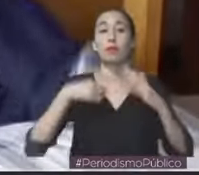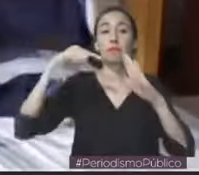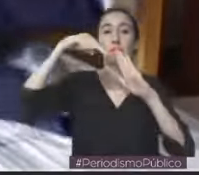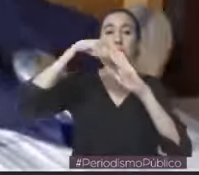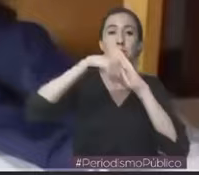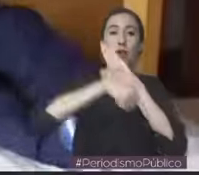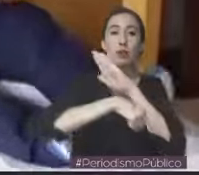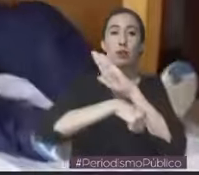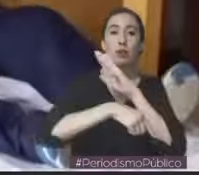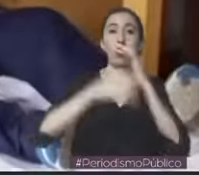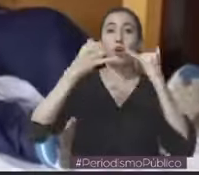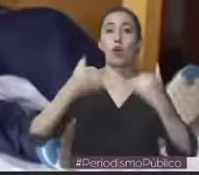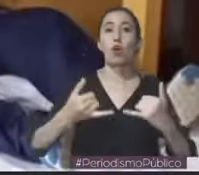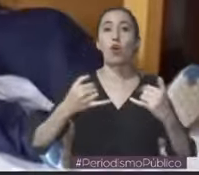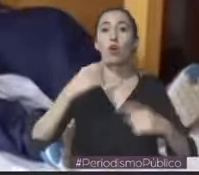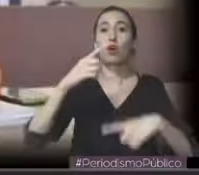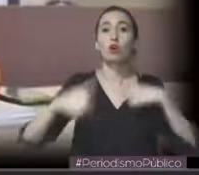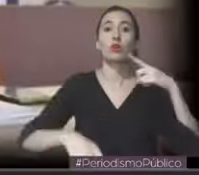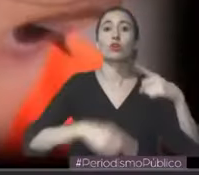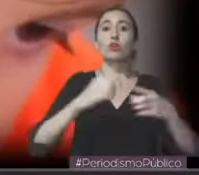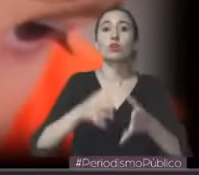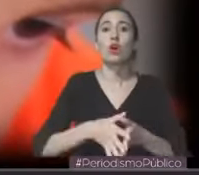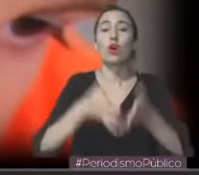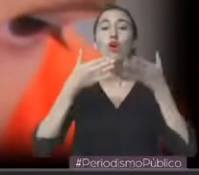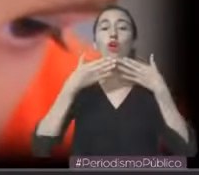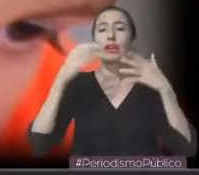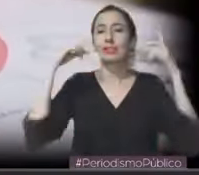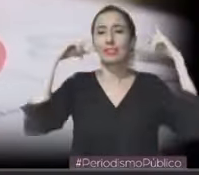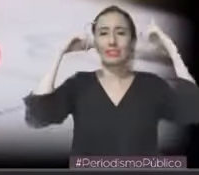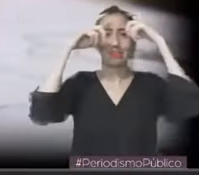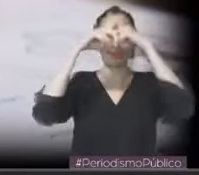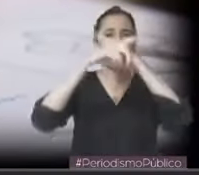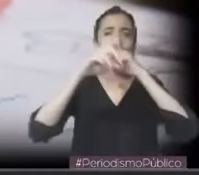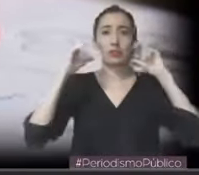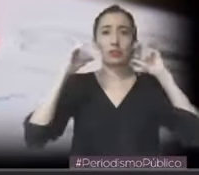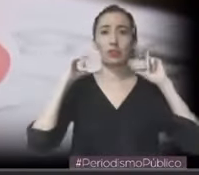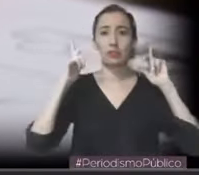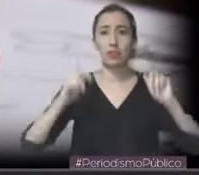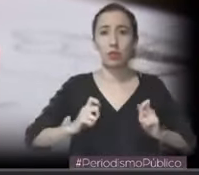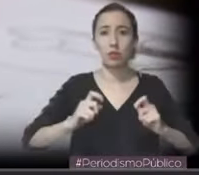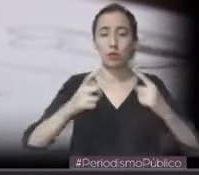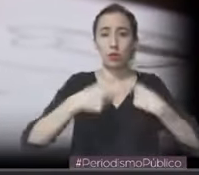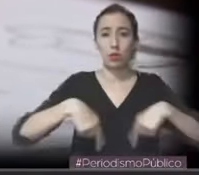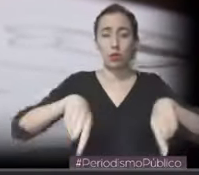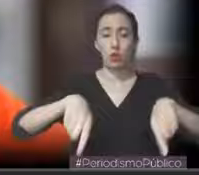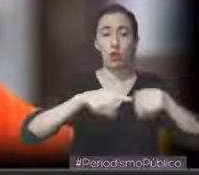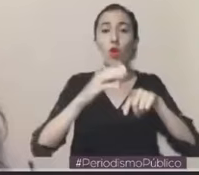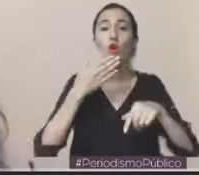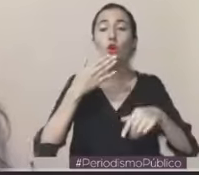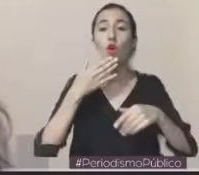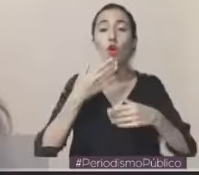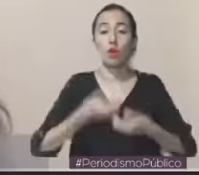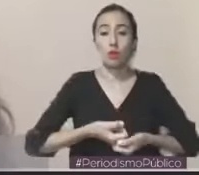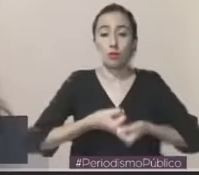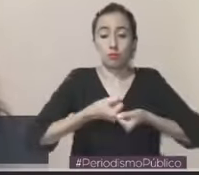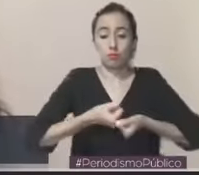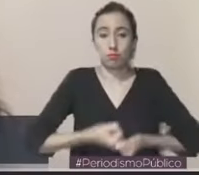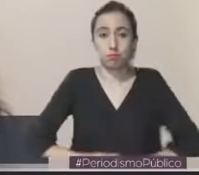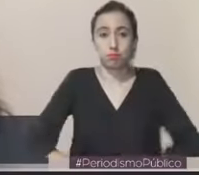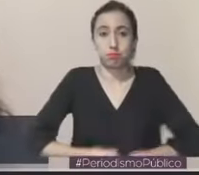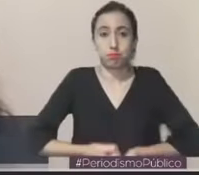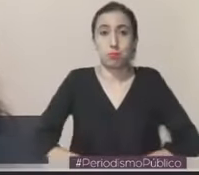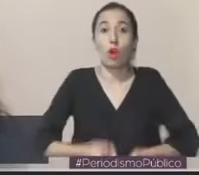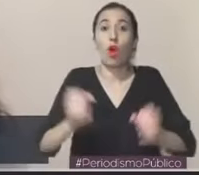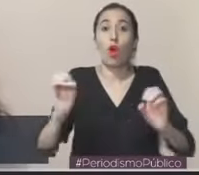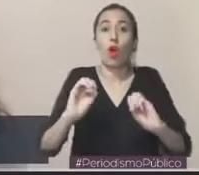complicaciones en la salud de los niños y niñas, como lo es la pérdida de peso y en otras ocasiones la obesidad. Siempre la